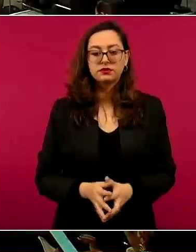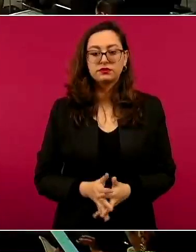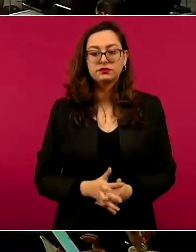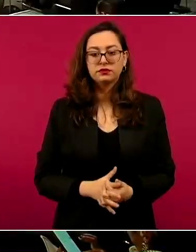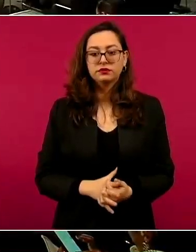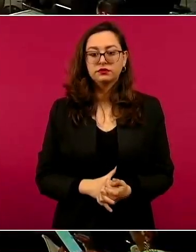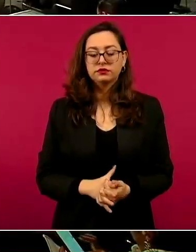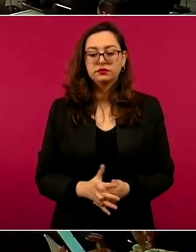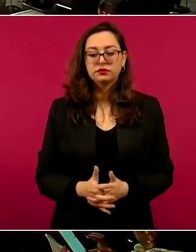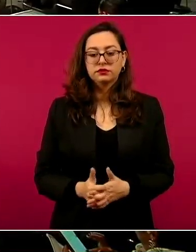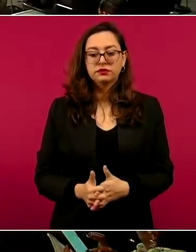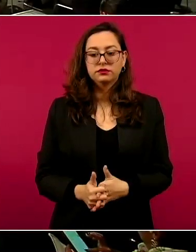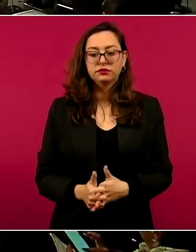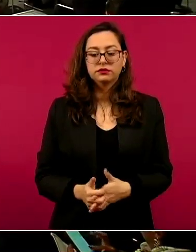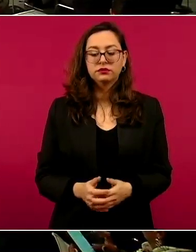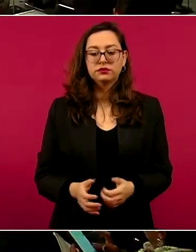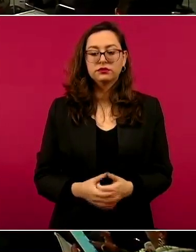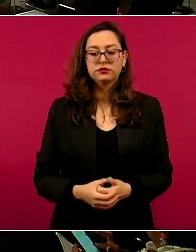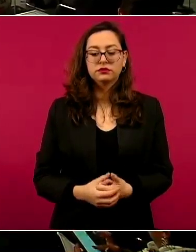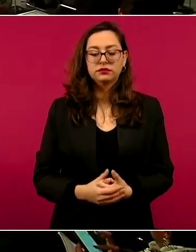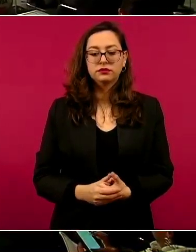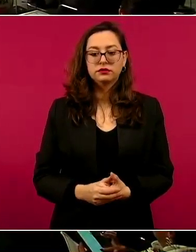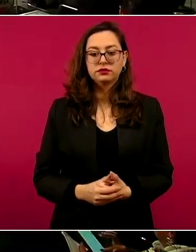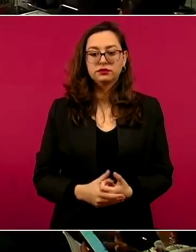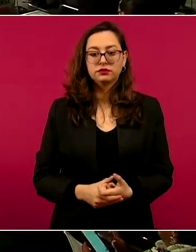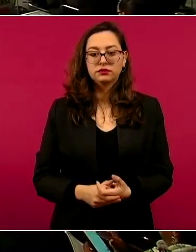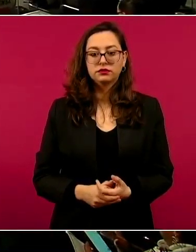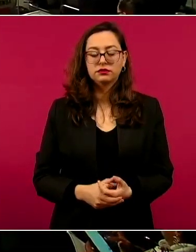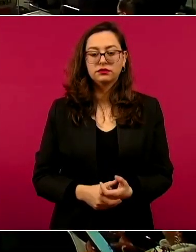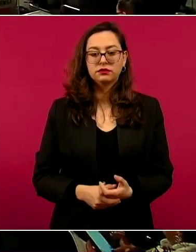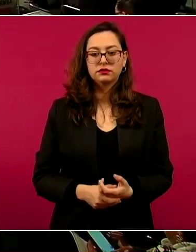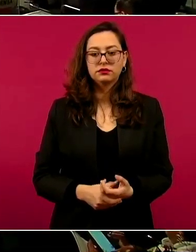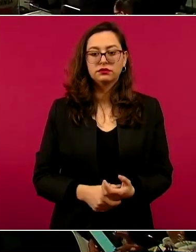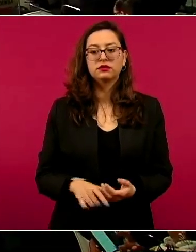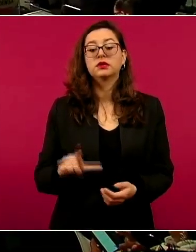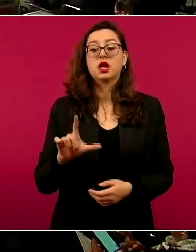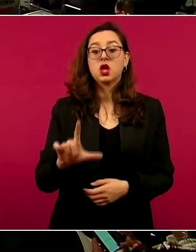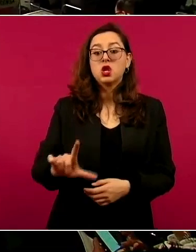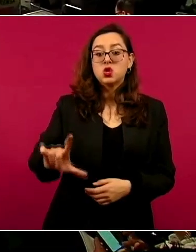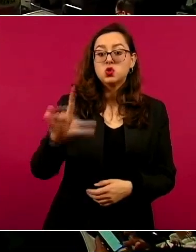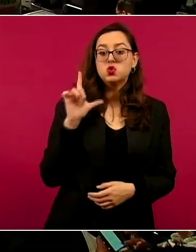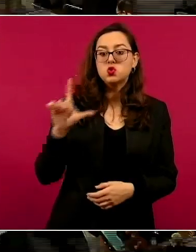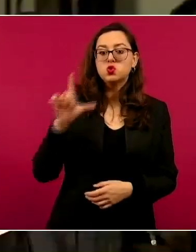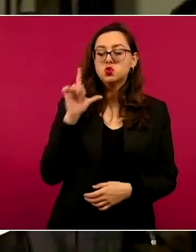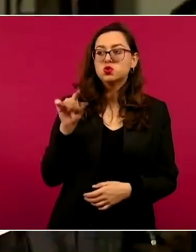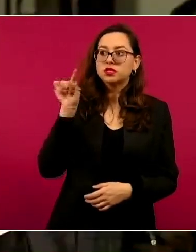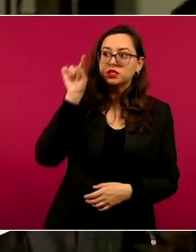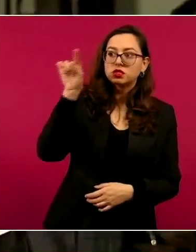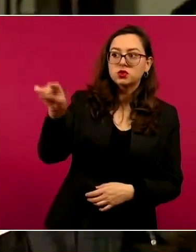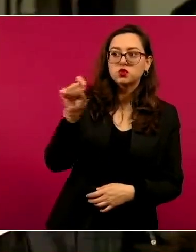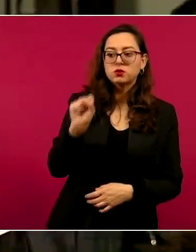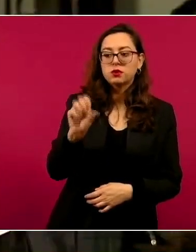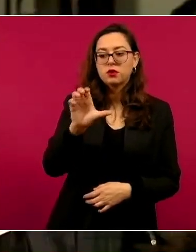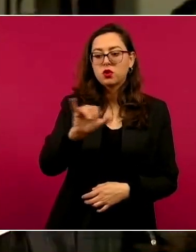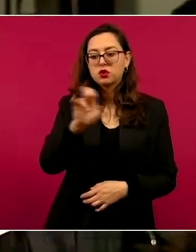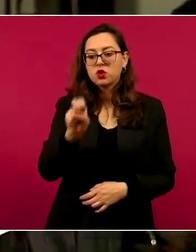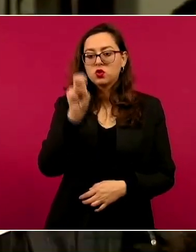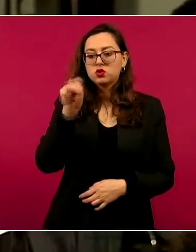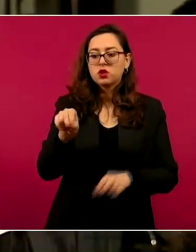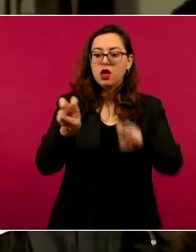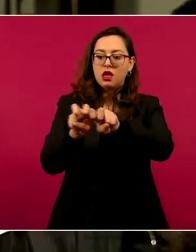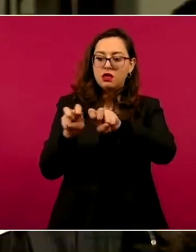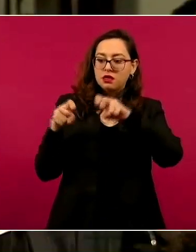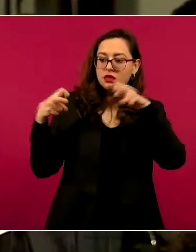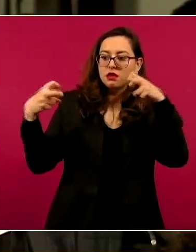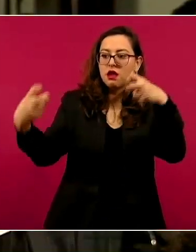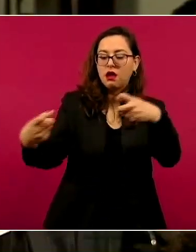a ver bien lo de la sesión de la Corte, donde los ministros encabezados por Arturo Saldívar,